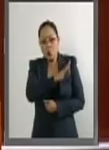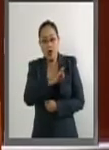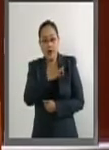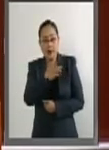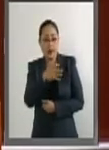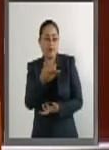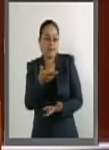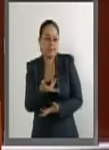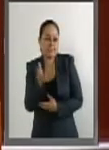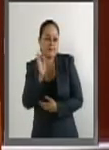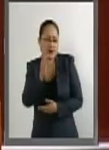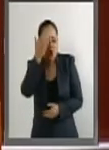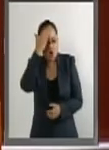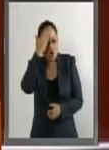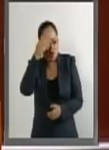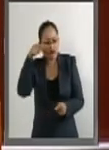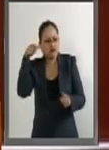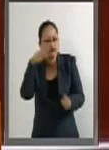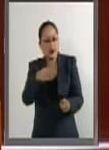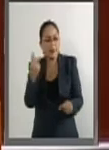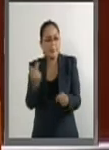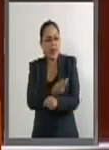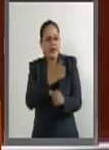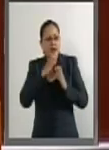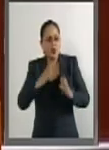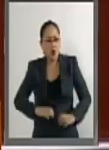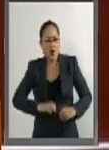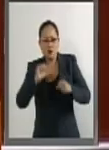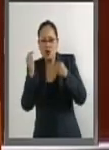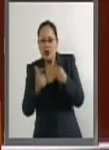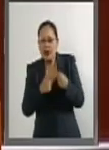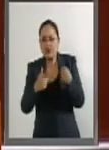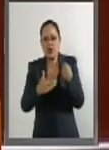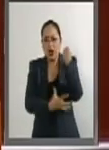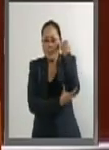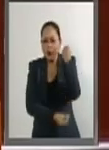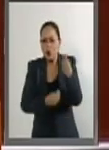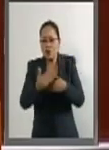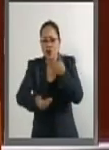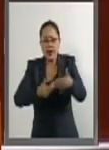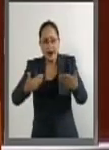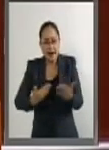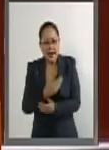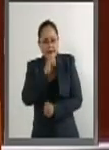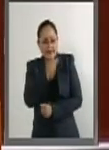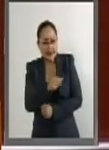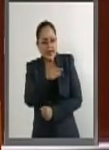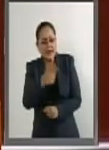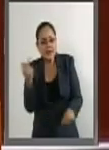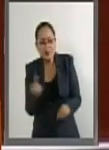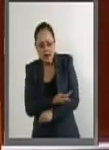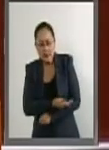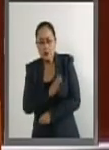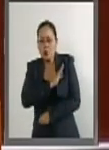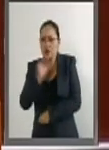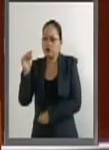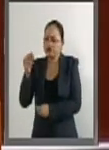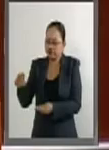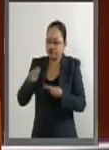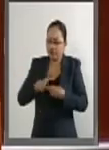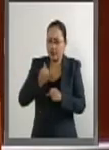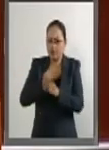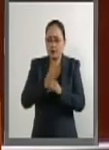precisamente de ese feto que no pudo concluirse en un embarazo normal.